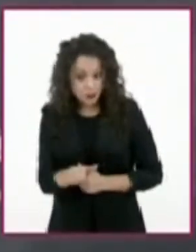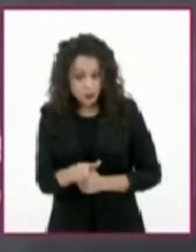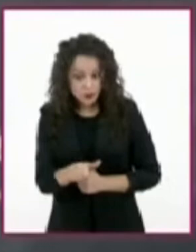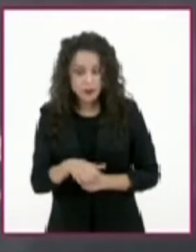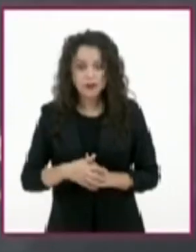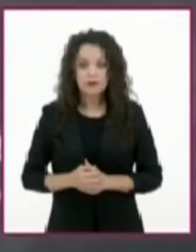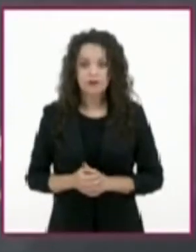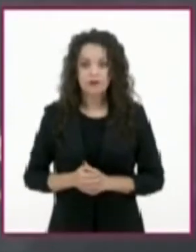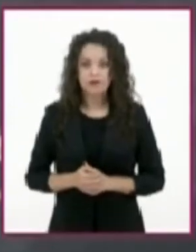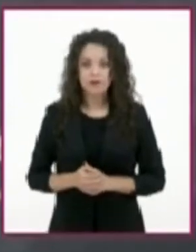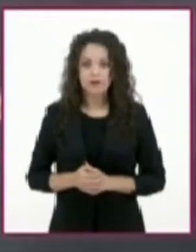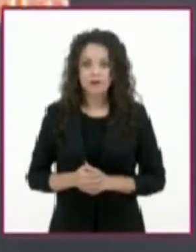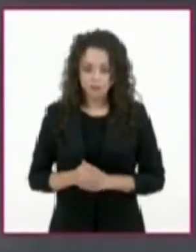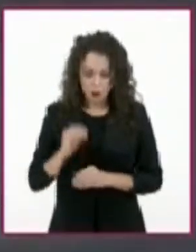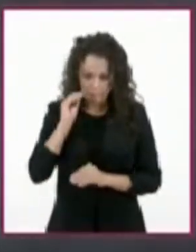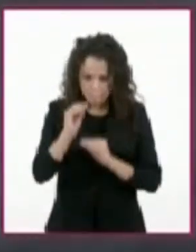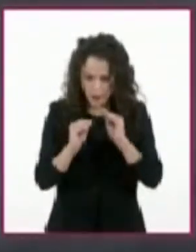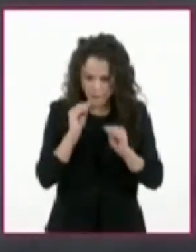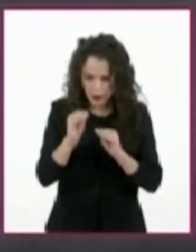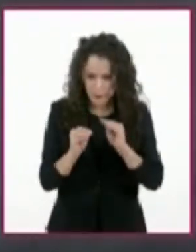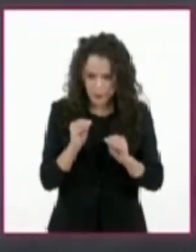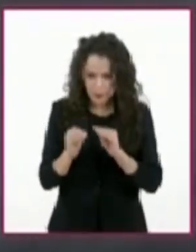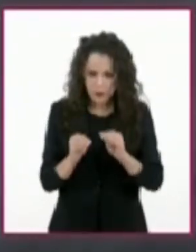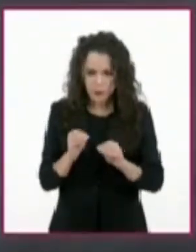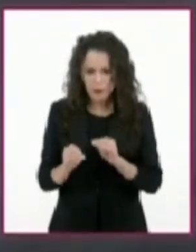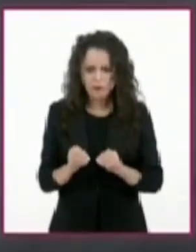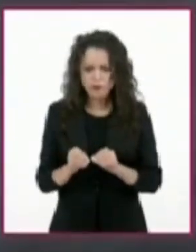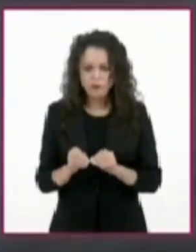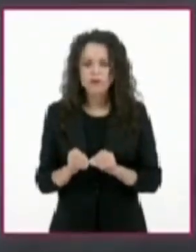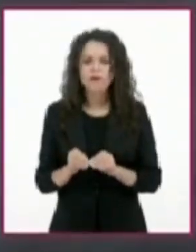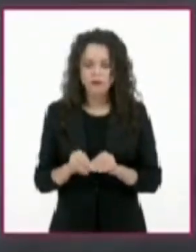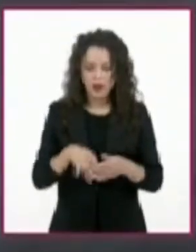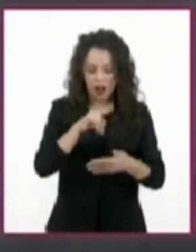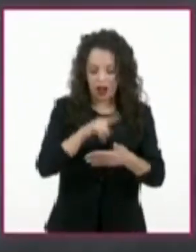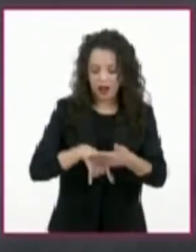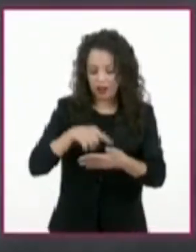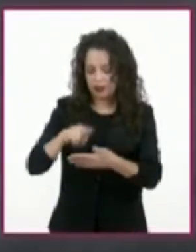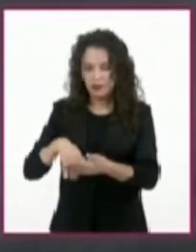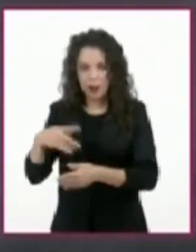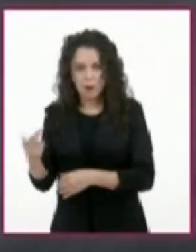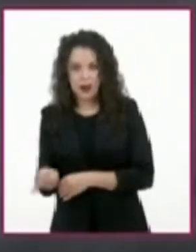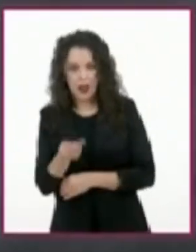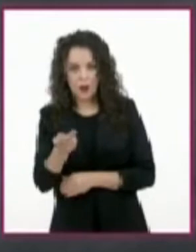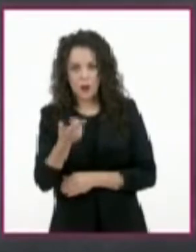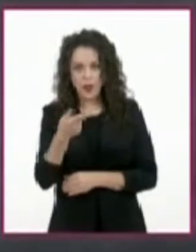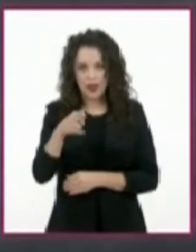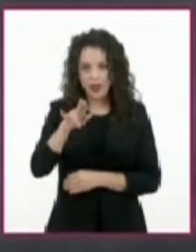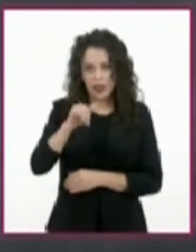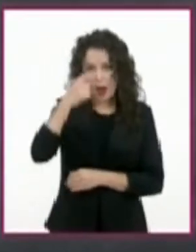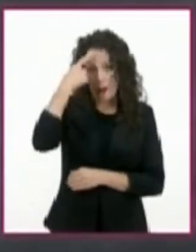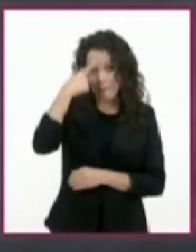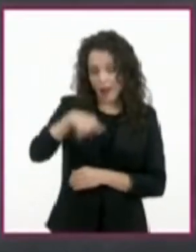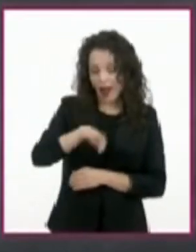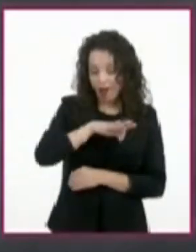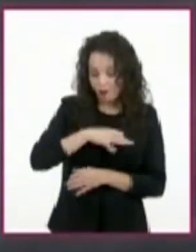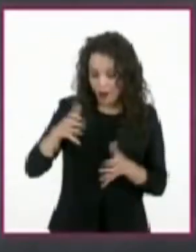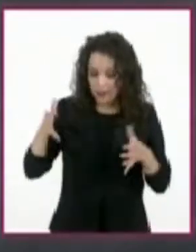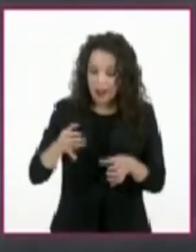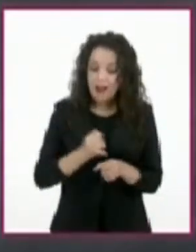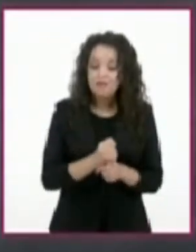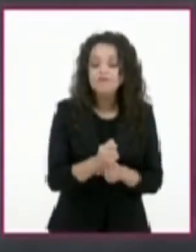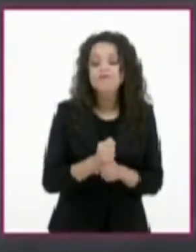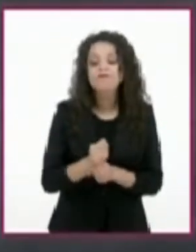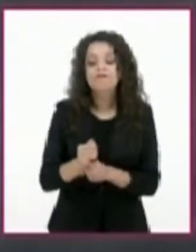picamos e incorporamos al guiso nuestra lista de preguntas guía para el desarrollo de la investigación,